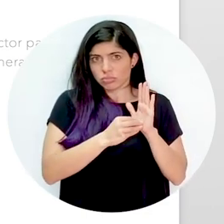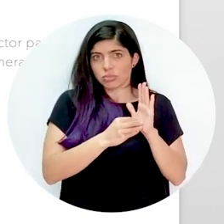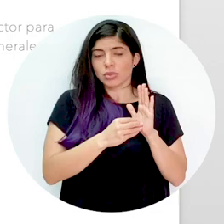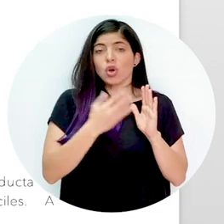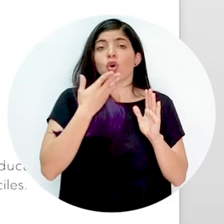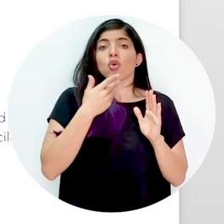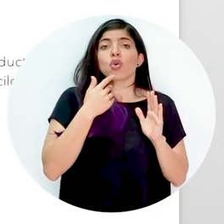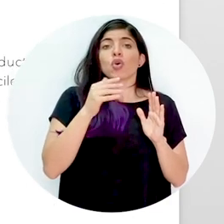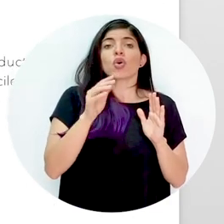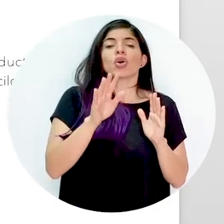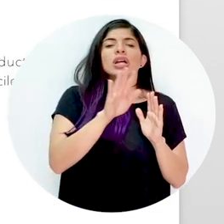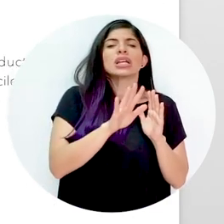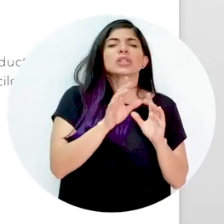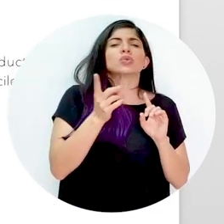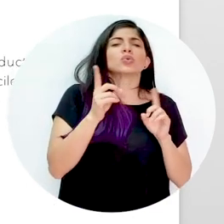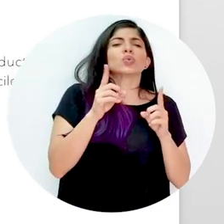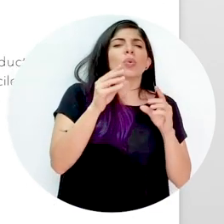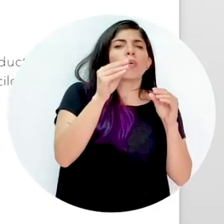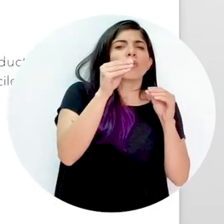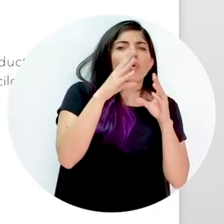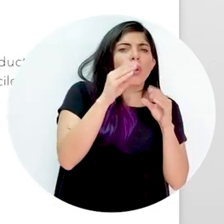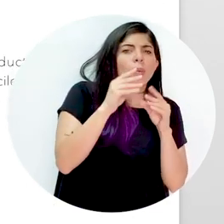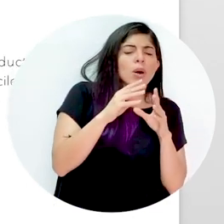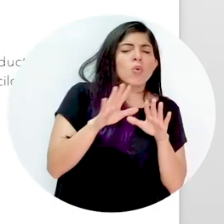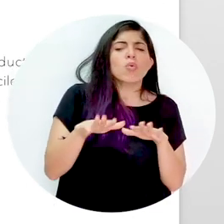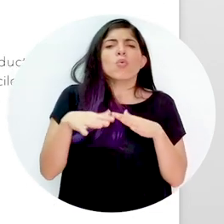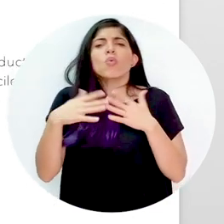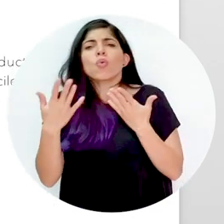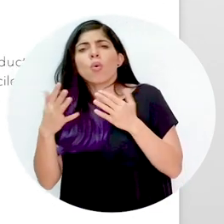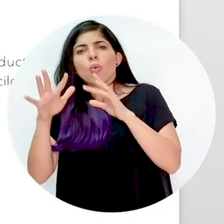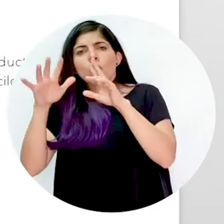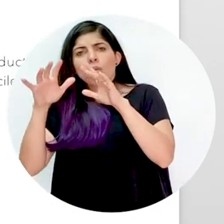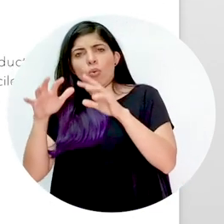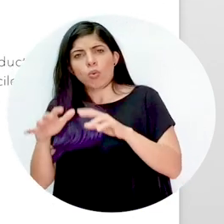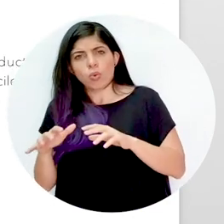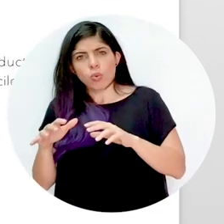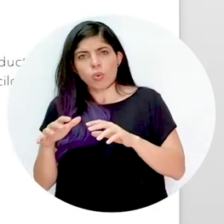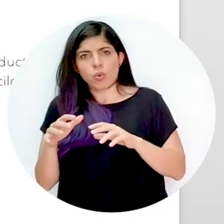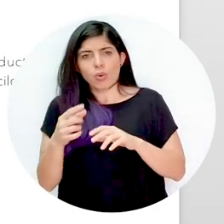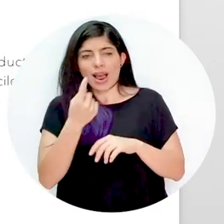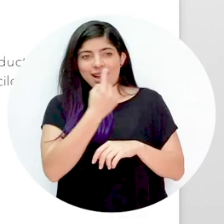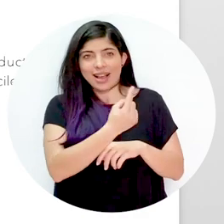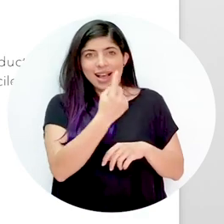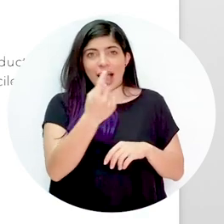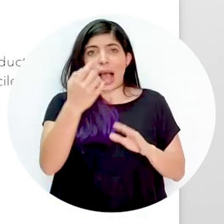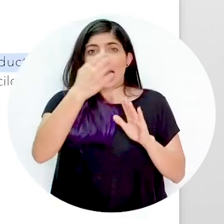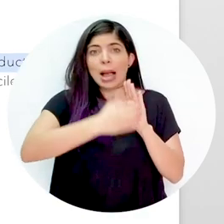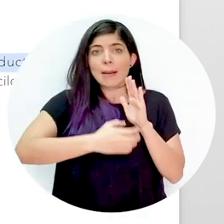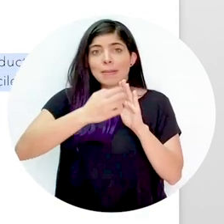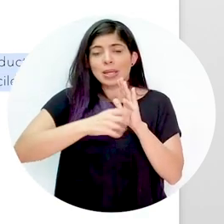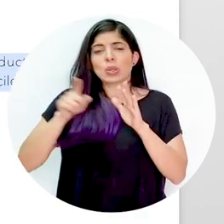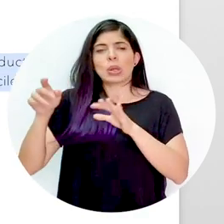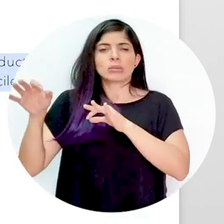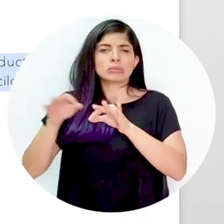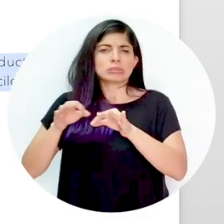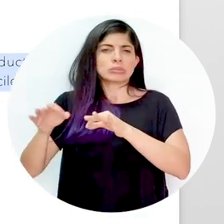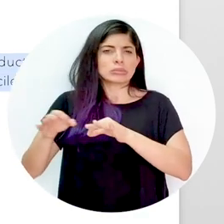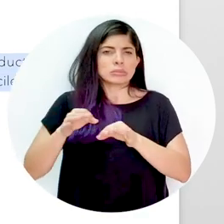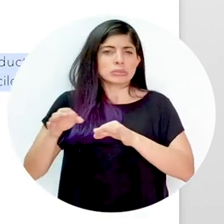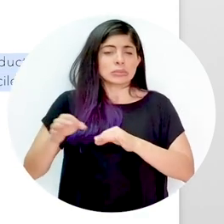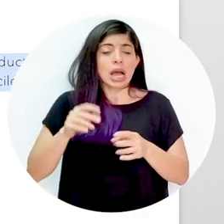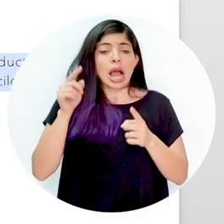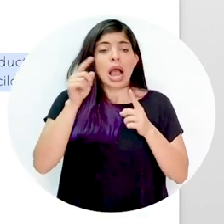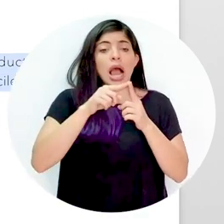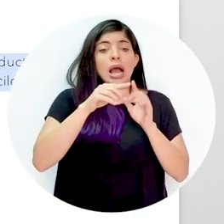acompañados en gris con qué tipo de información y cómo se debe redactar en cada uno de los capítulos, hasta